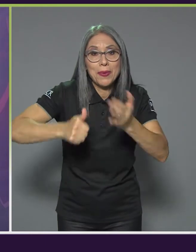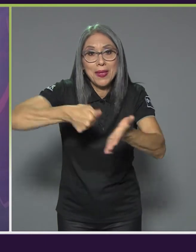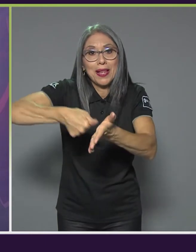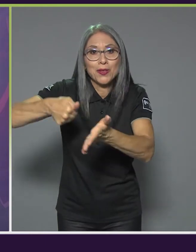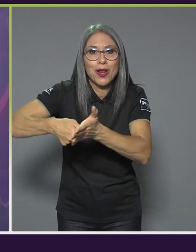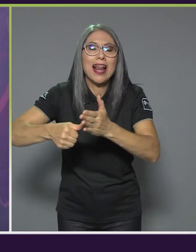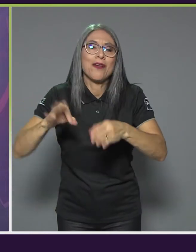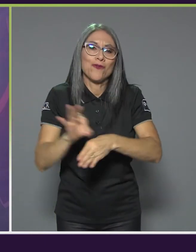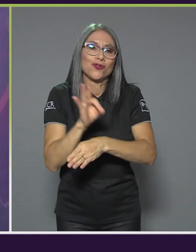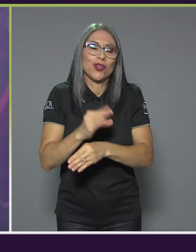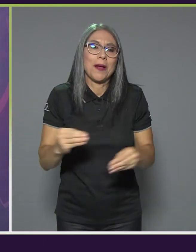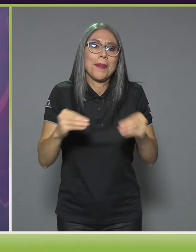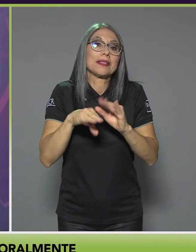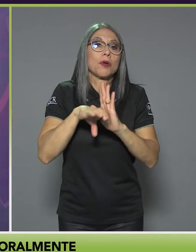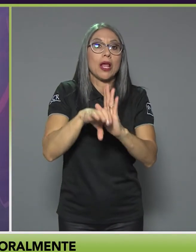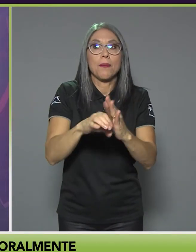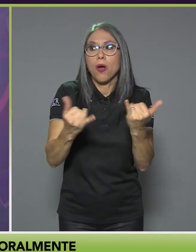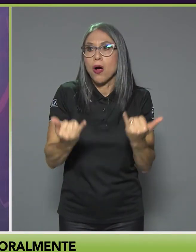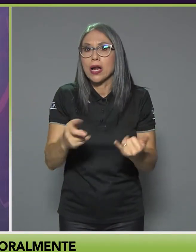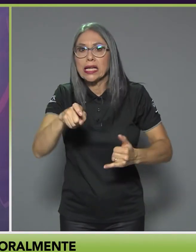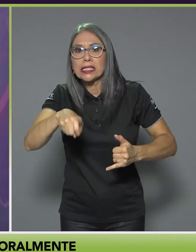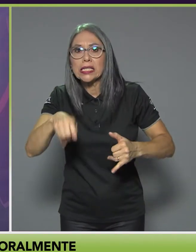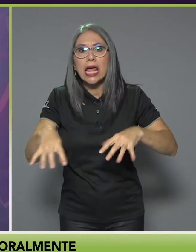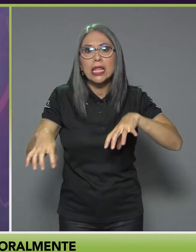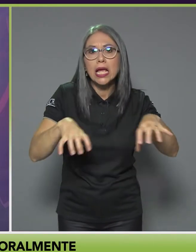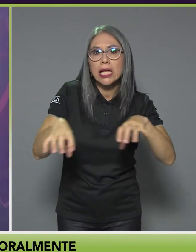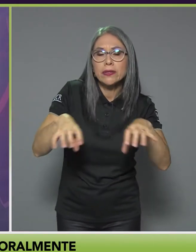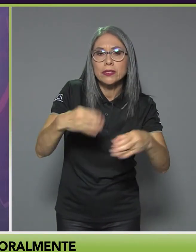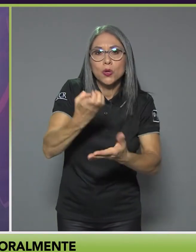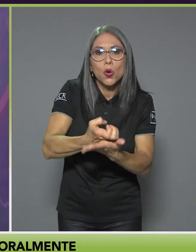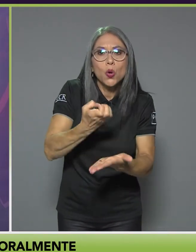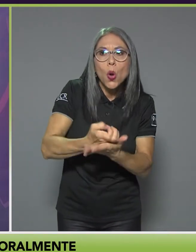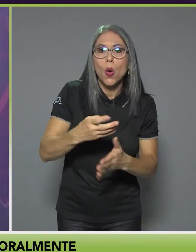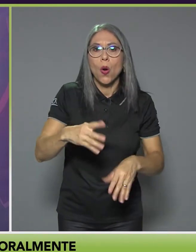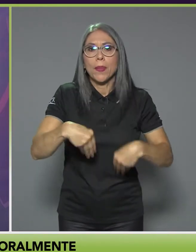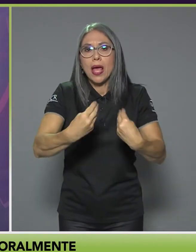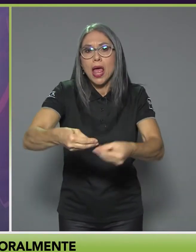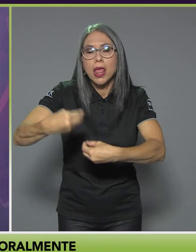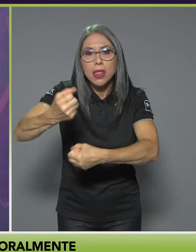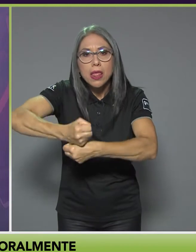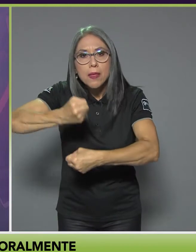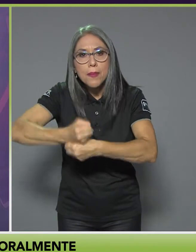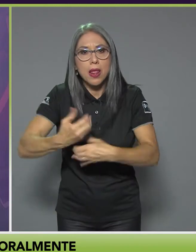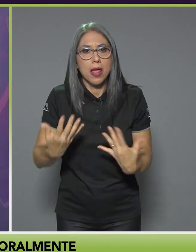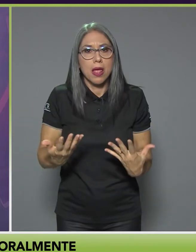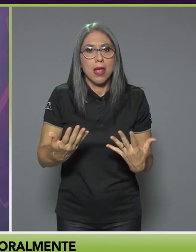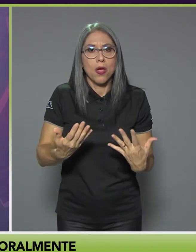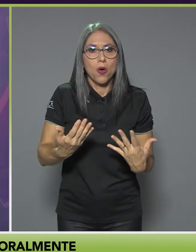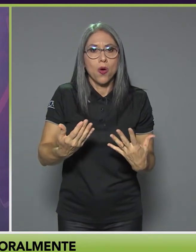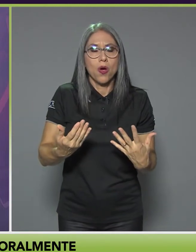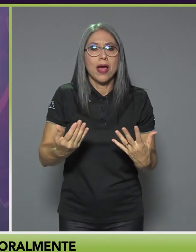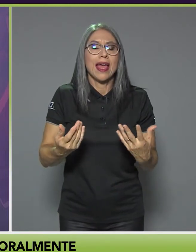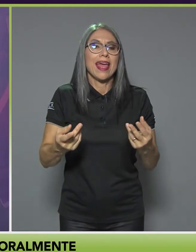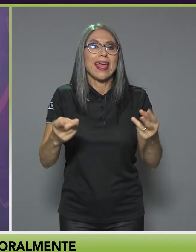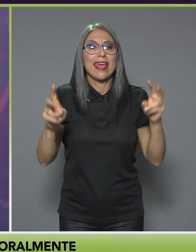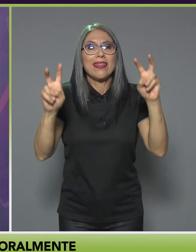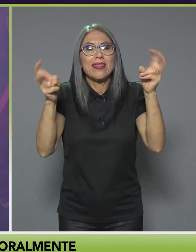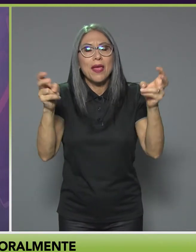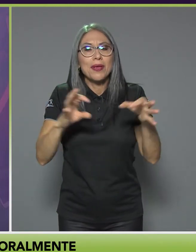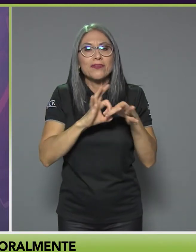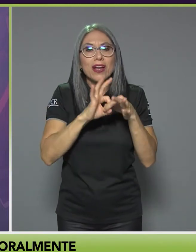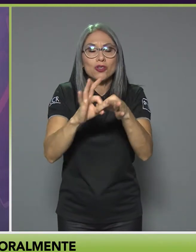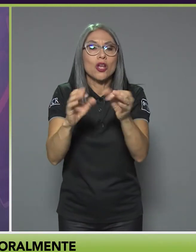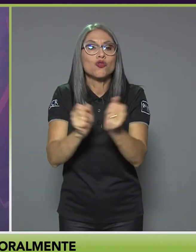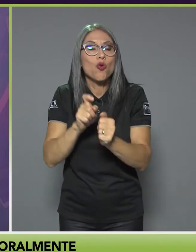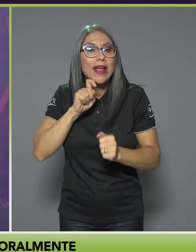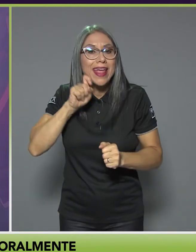reactivación económica, la necesidad de generar empleo, recientemente todos los problemas relacionados al género y la violencia de la